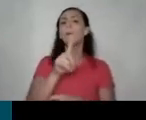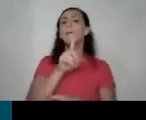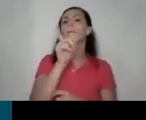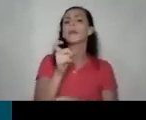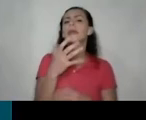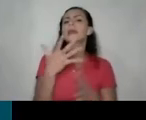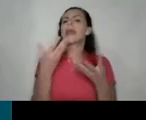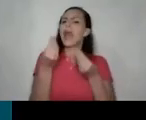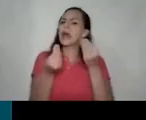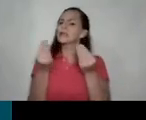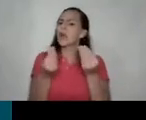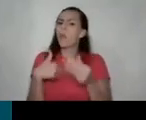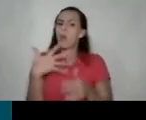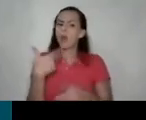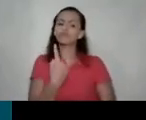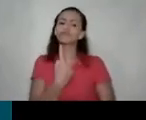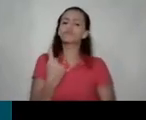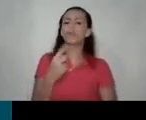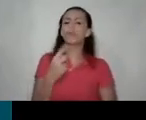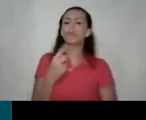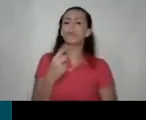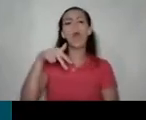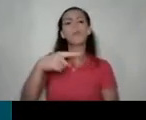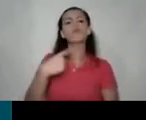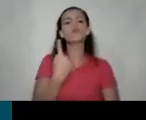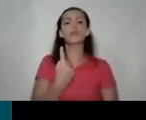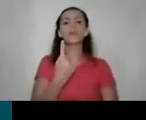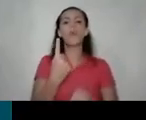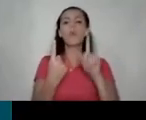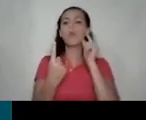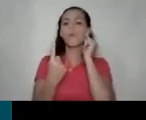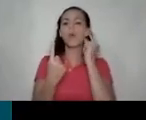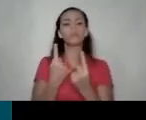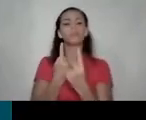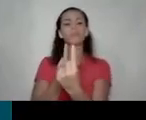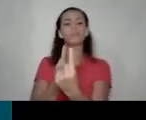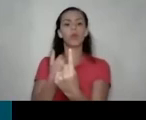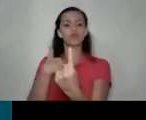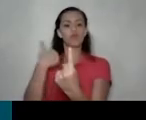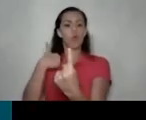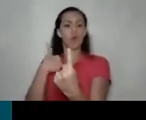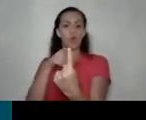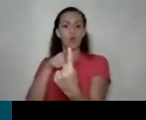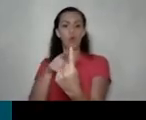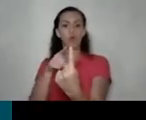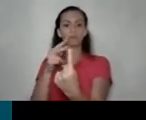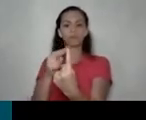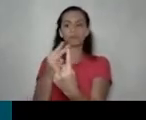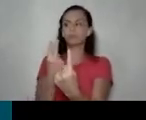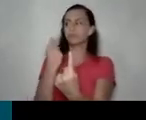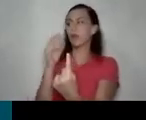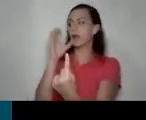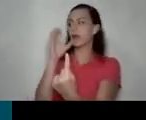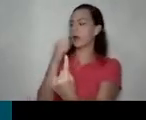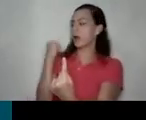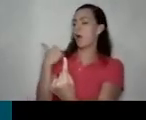solitaria y va una mujer adelante y uno como hombre nota que ella al percibir lo detrás se nota que la embargó un